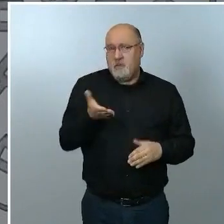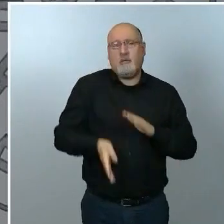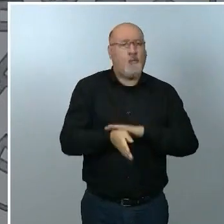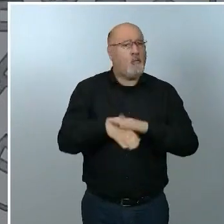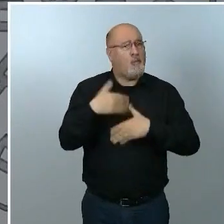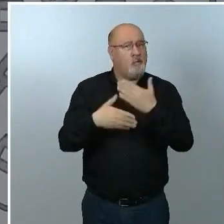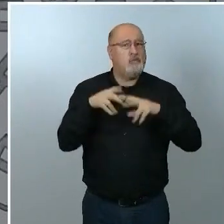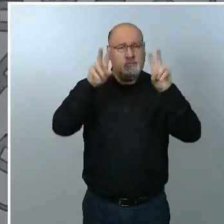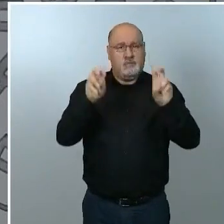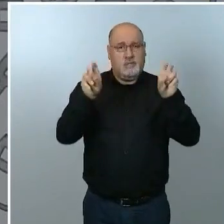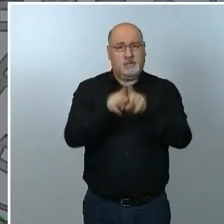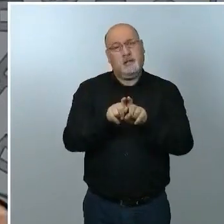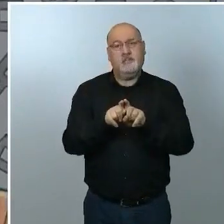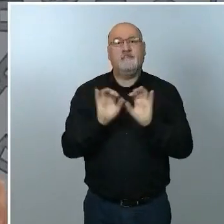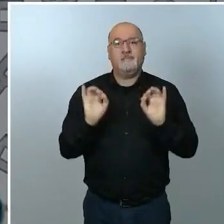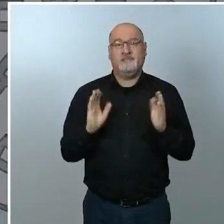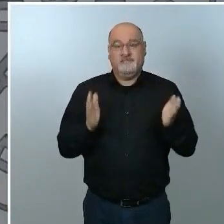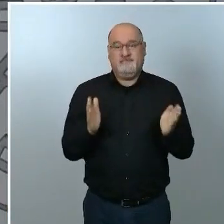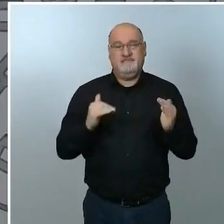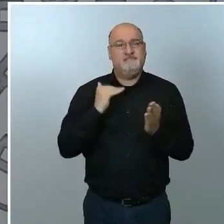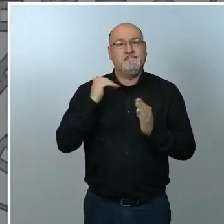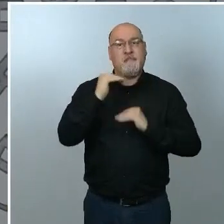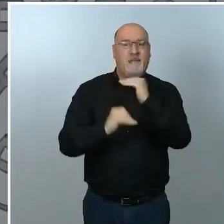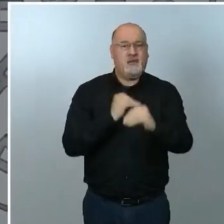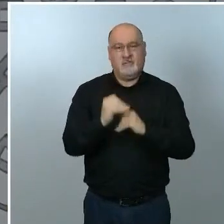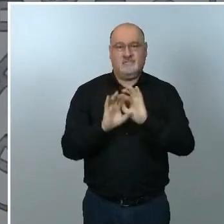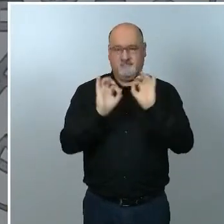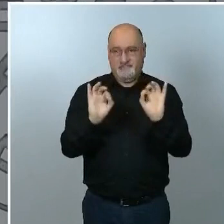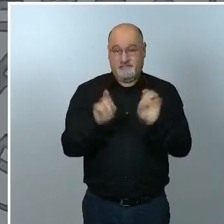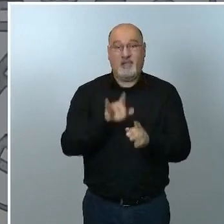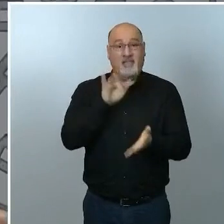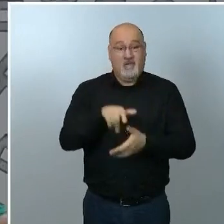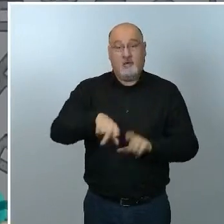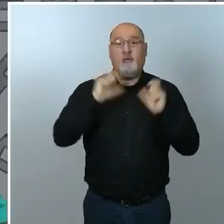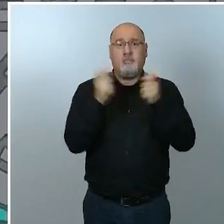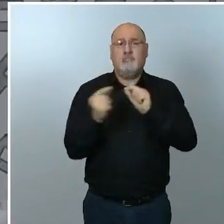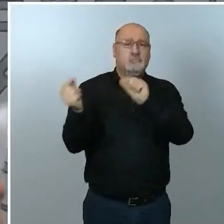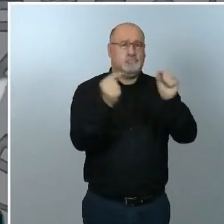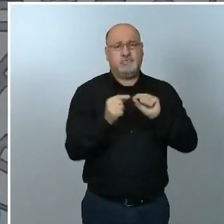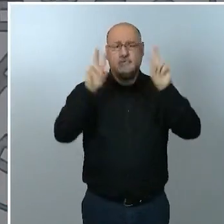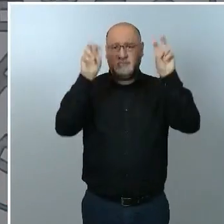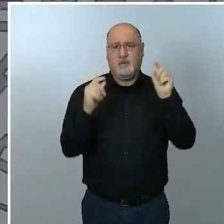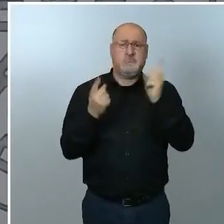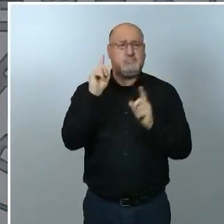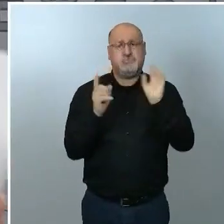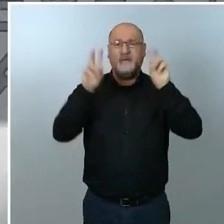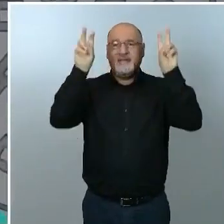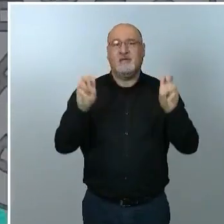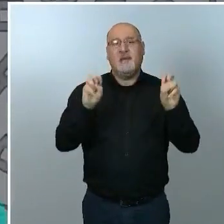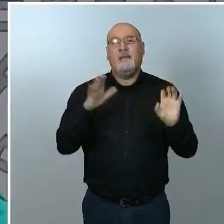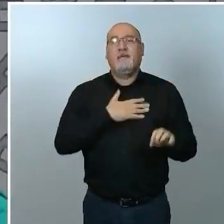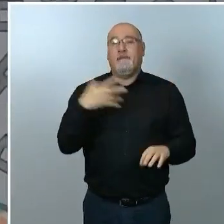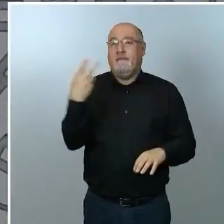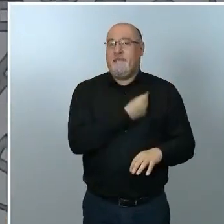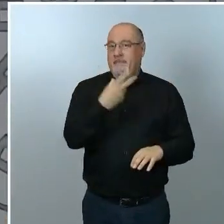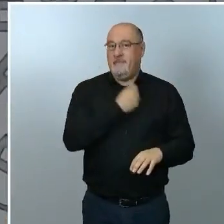pausa y especialmente también se ha abordado en el día de hoy el tema de la pauta a la segunda dosis de